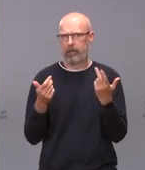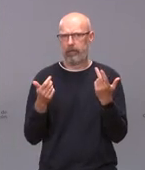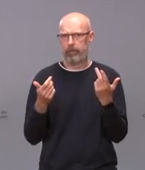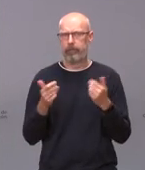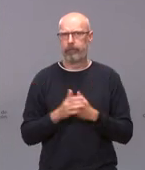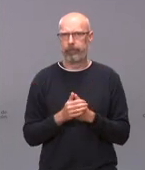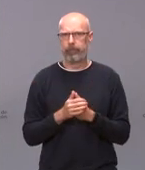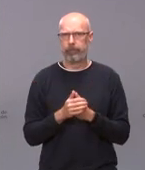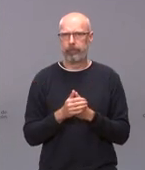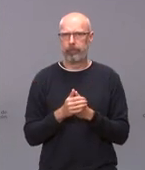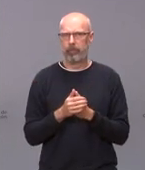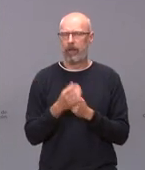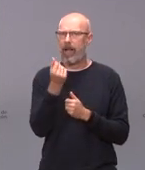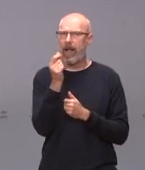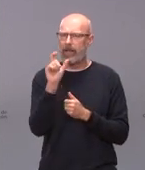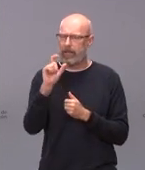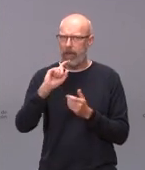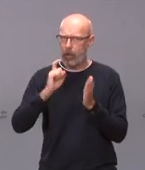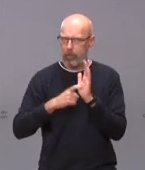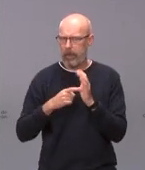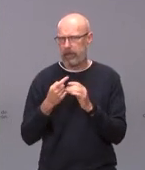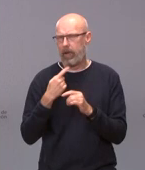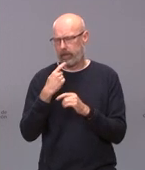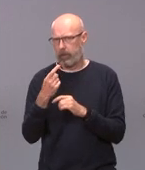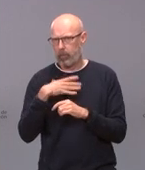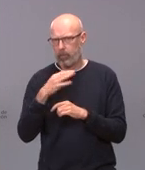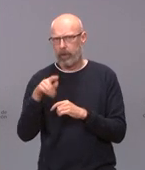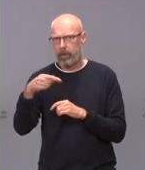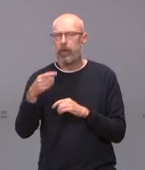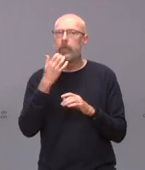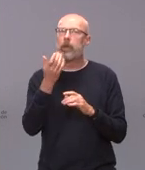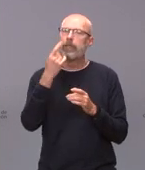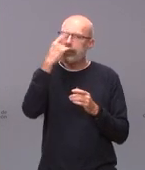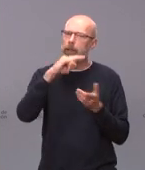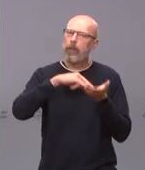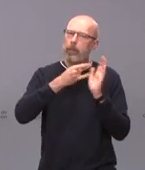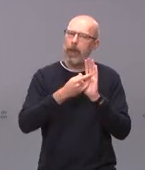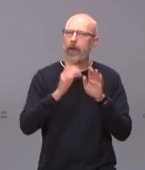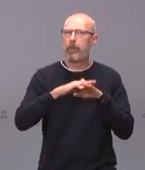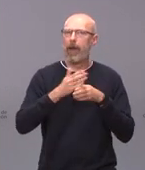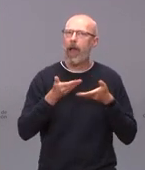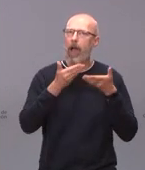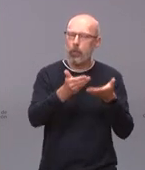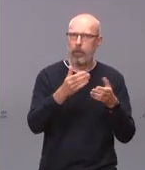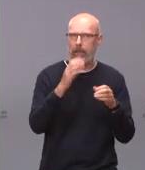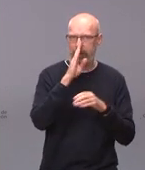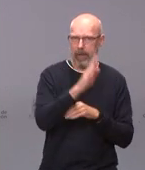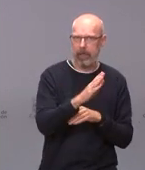la cantidad concreta ya saben que hay varios planes de ayudas directas unos dependientes de empleo otros dependientes